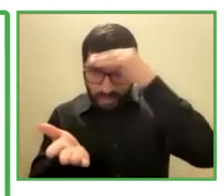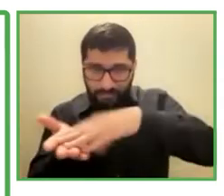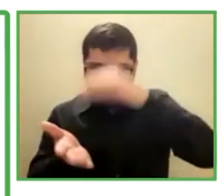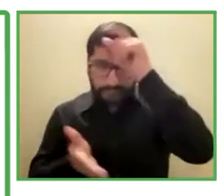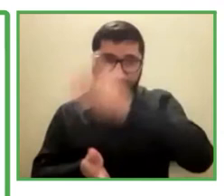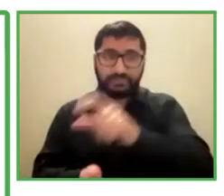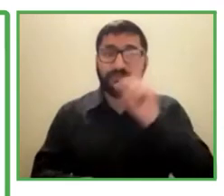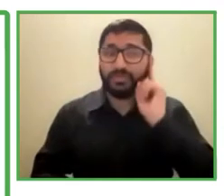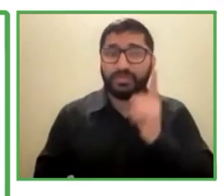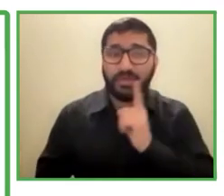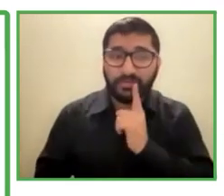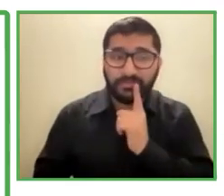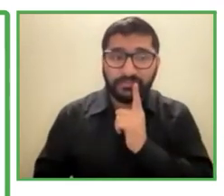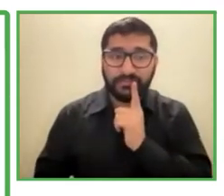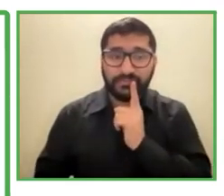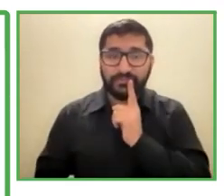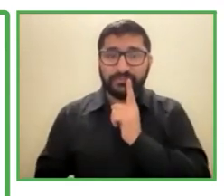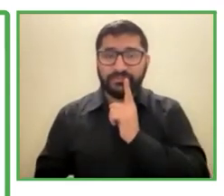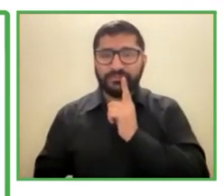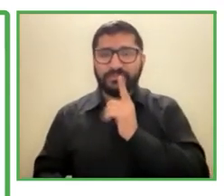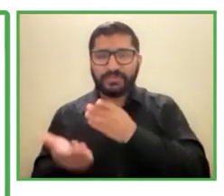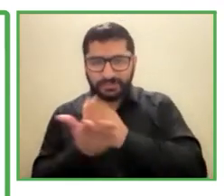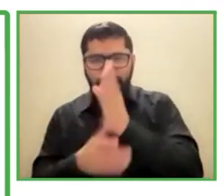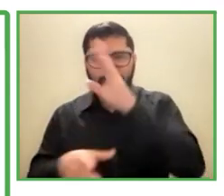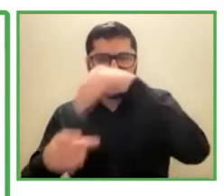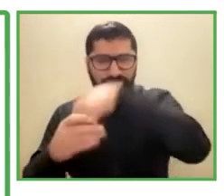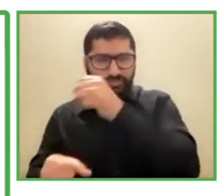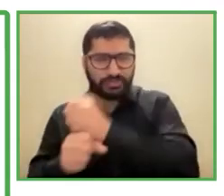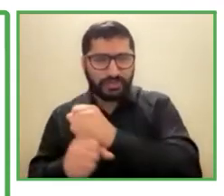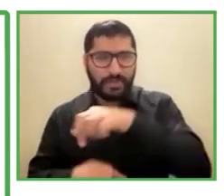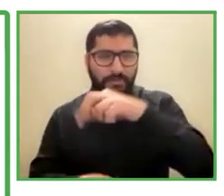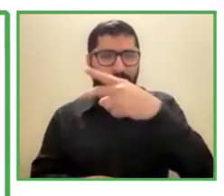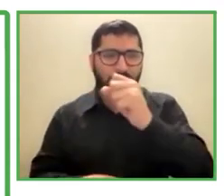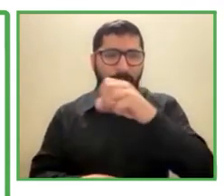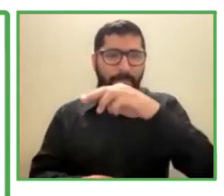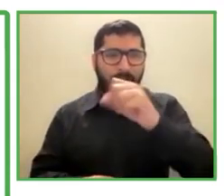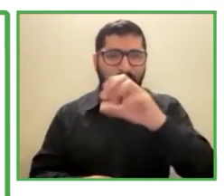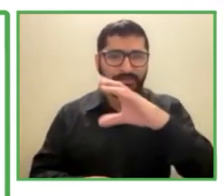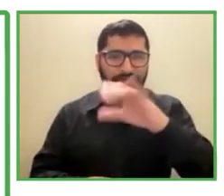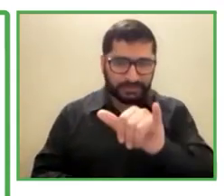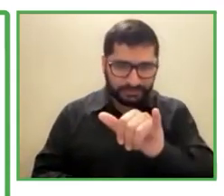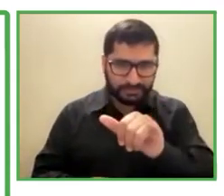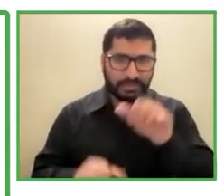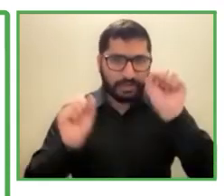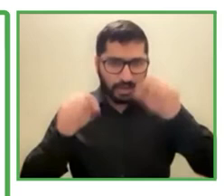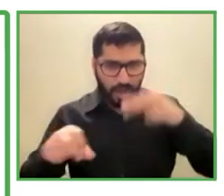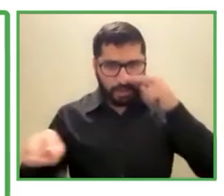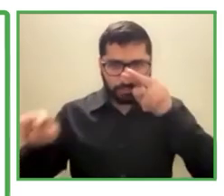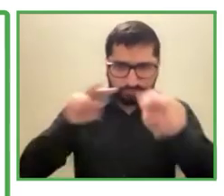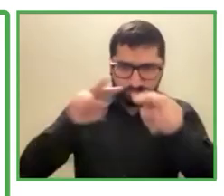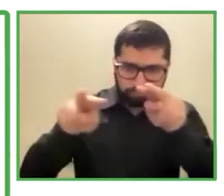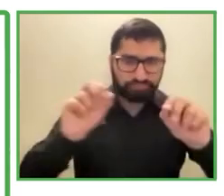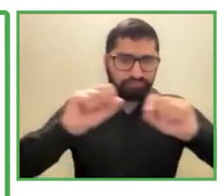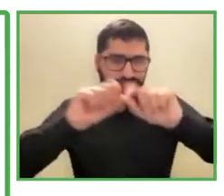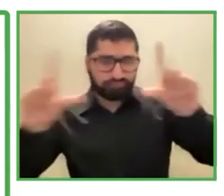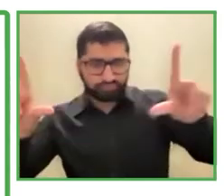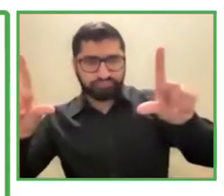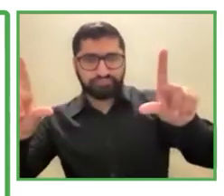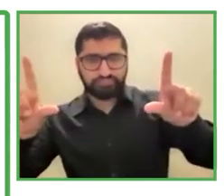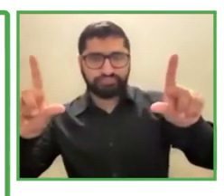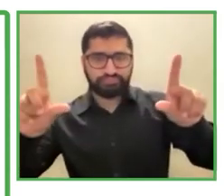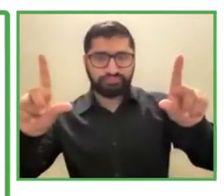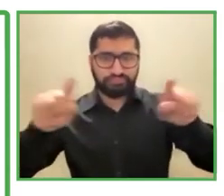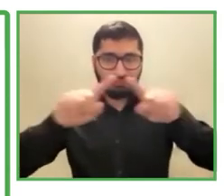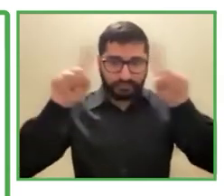empezó y cuando contratamos a David empezamos a creer un mundo libre